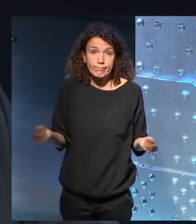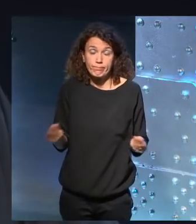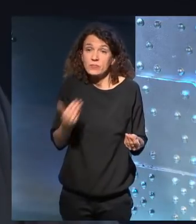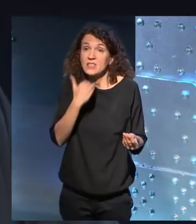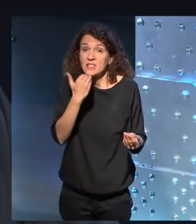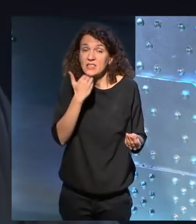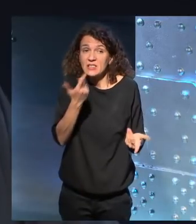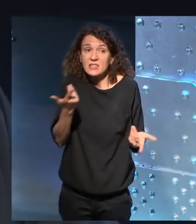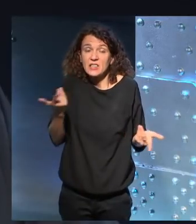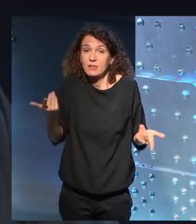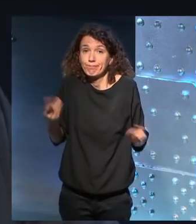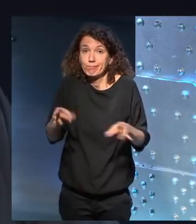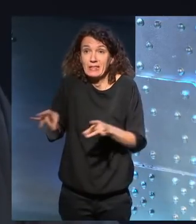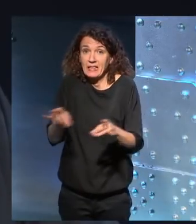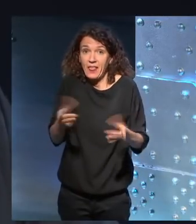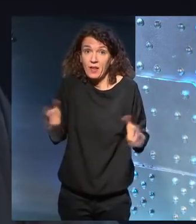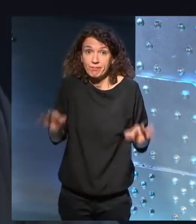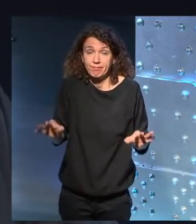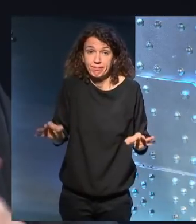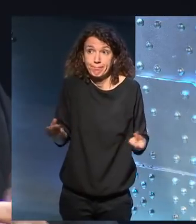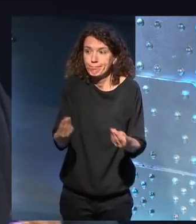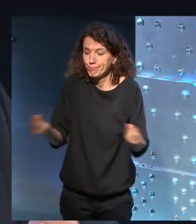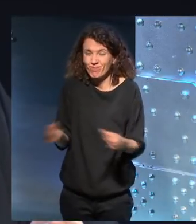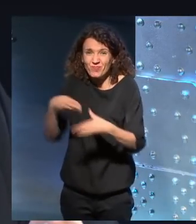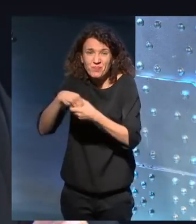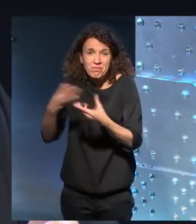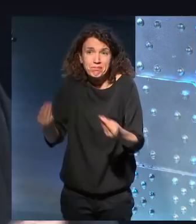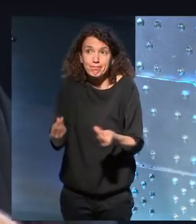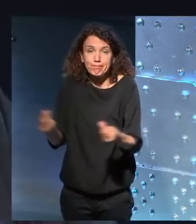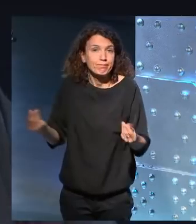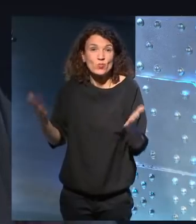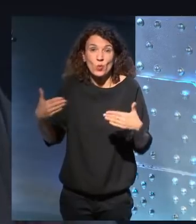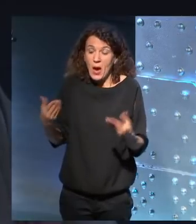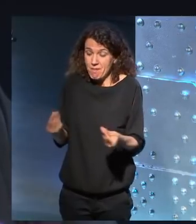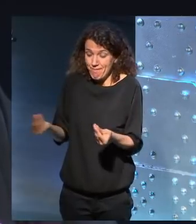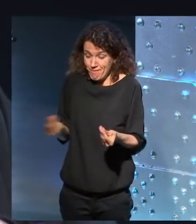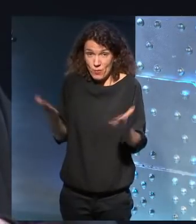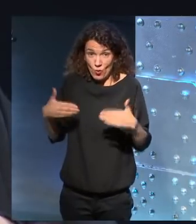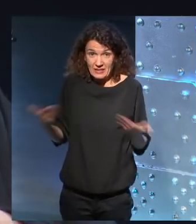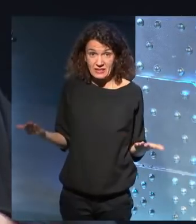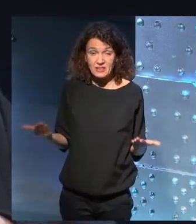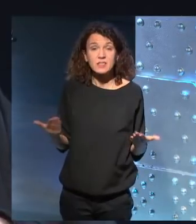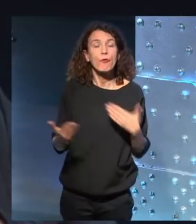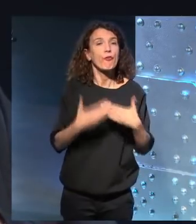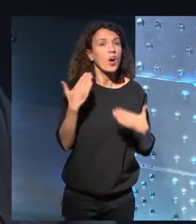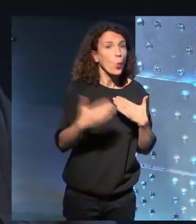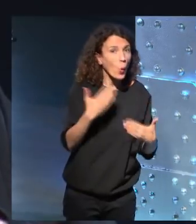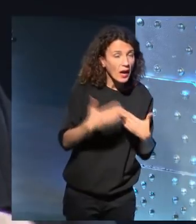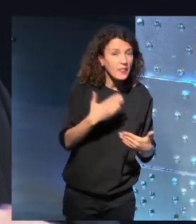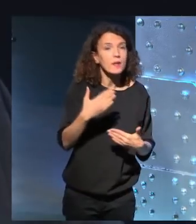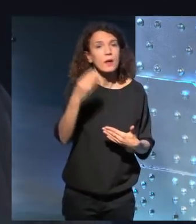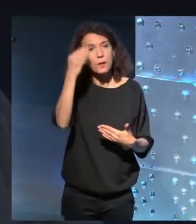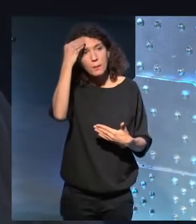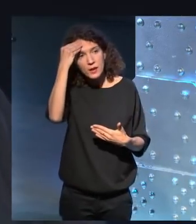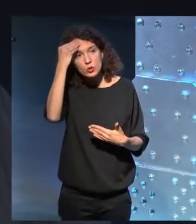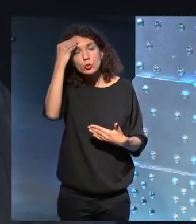callejones sin salida. No hay modo. La vanguardia, creo que